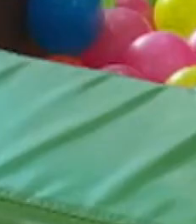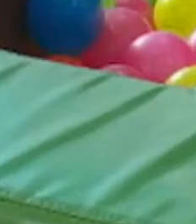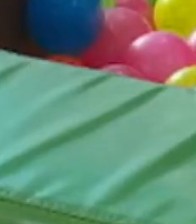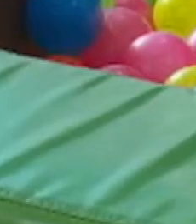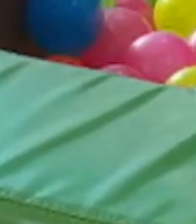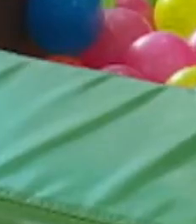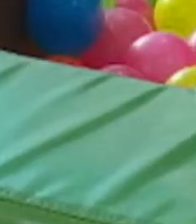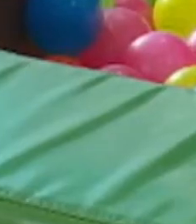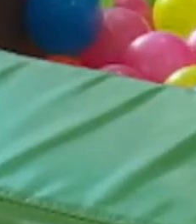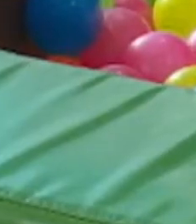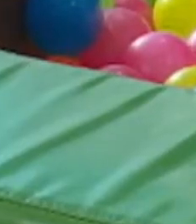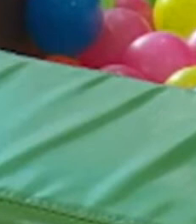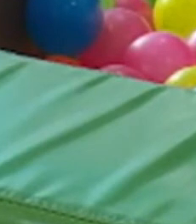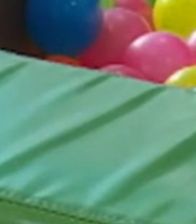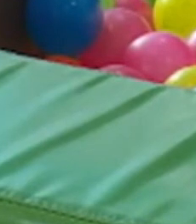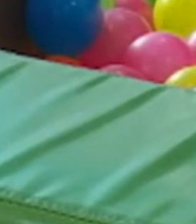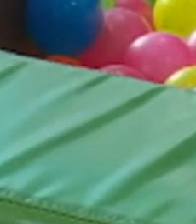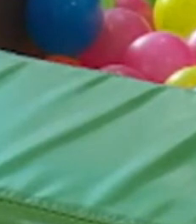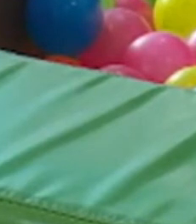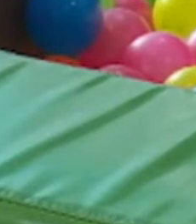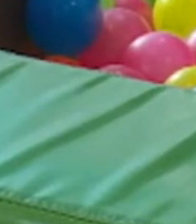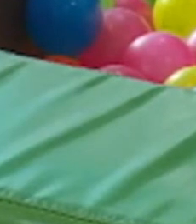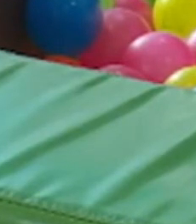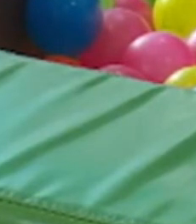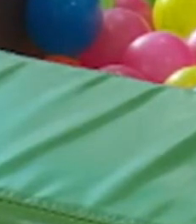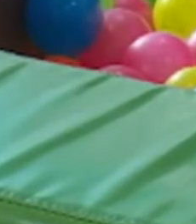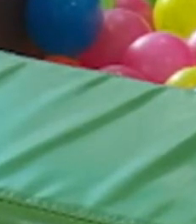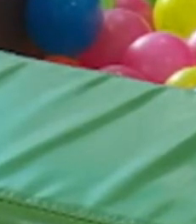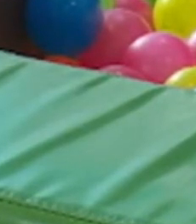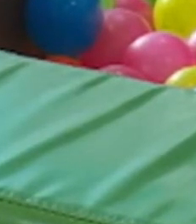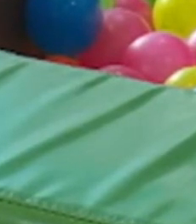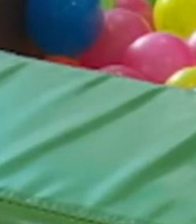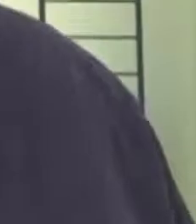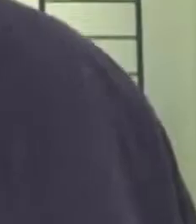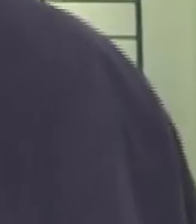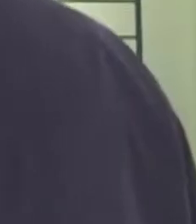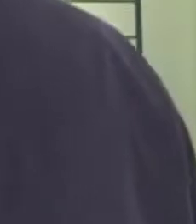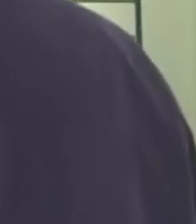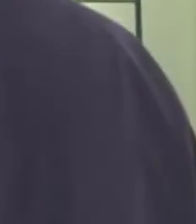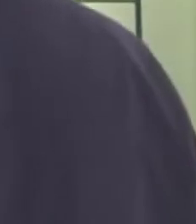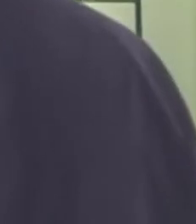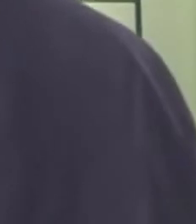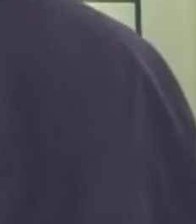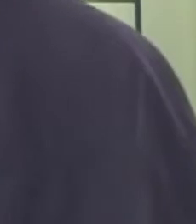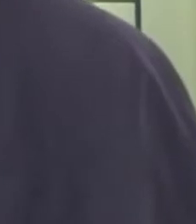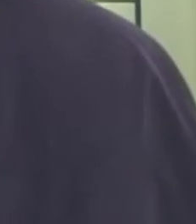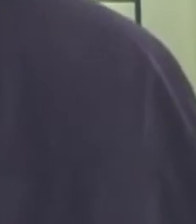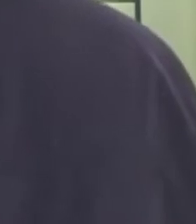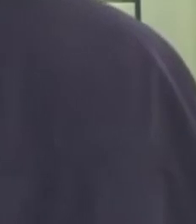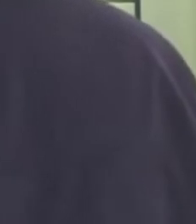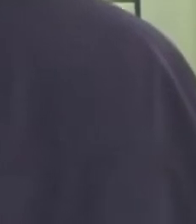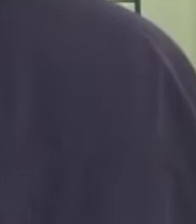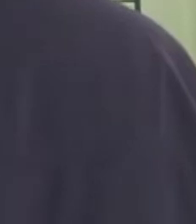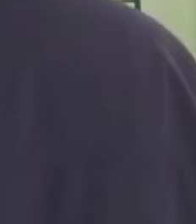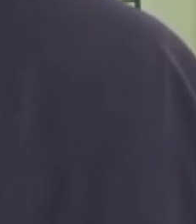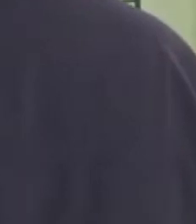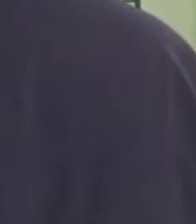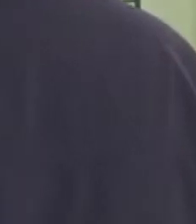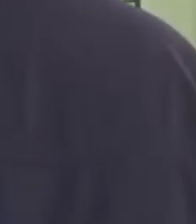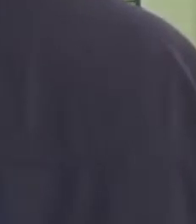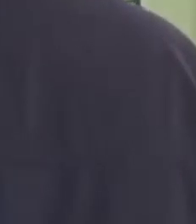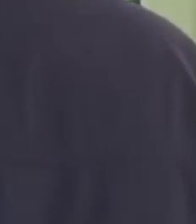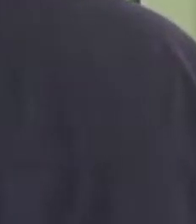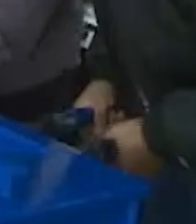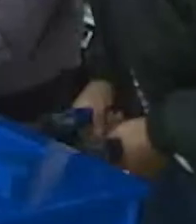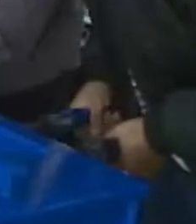sus primeros pasos. Sin embargo, esto también es una ventaja para los emprendedores. Así pueden aprender de los errores de